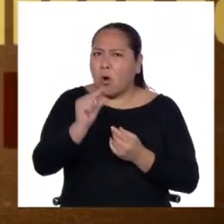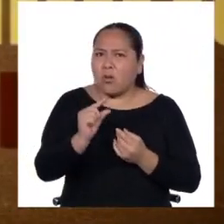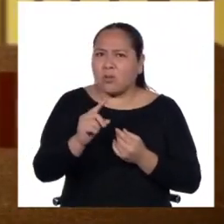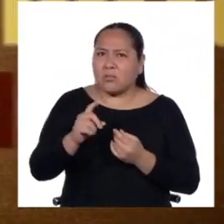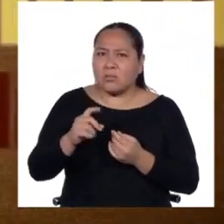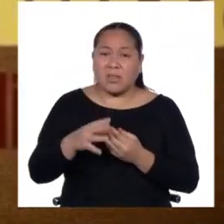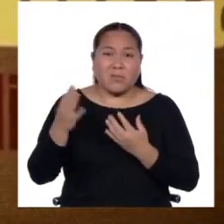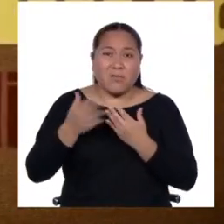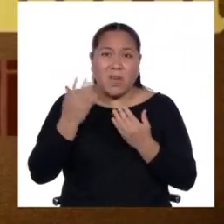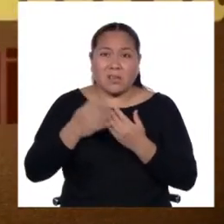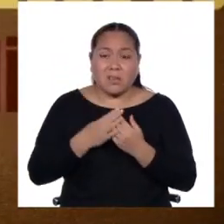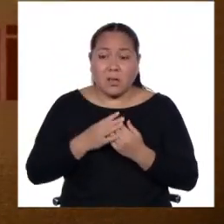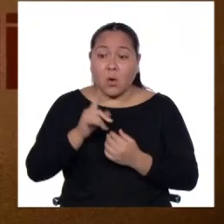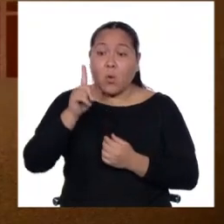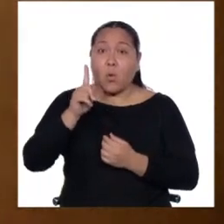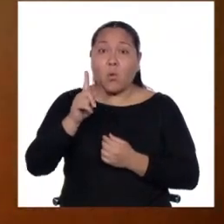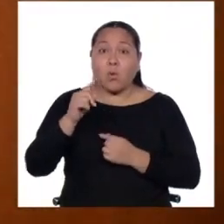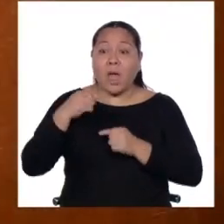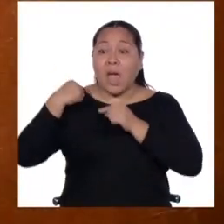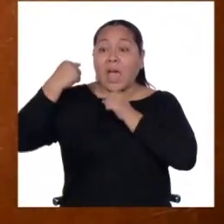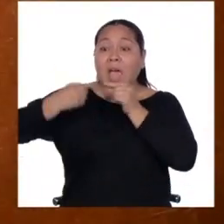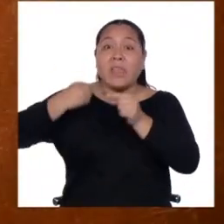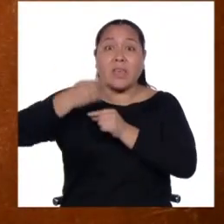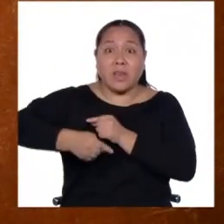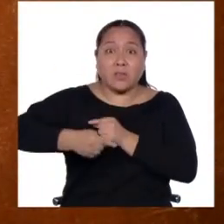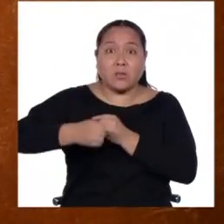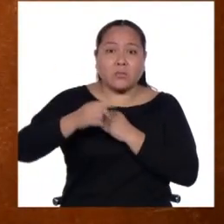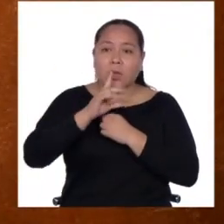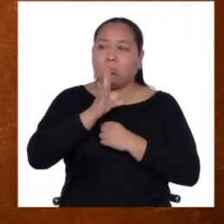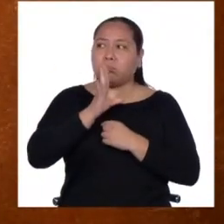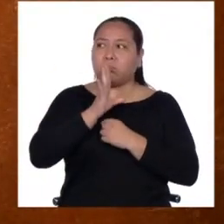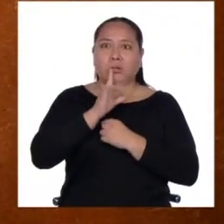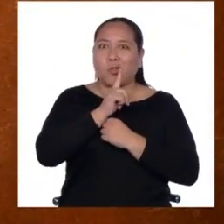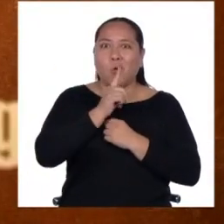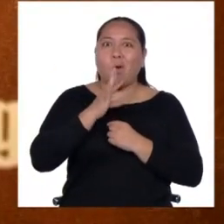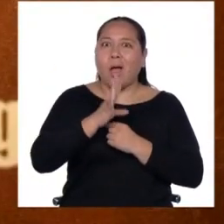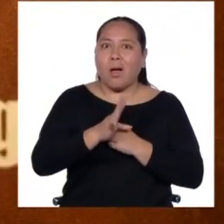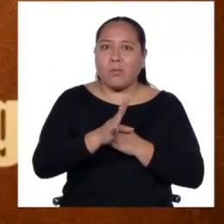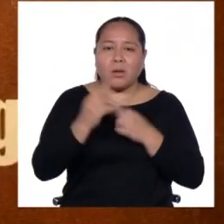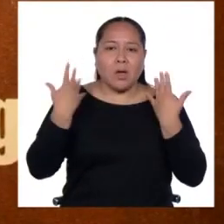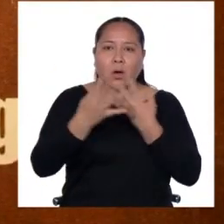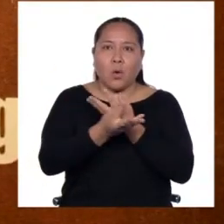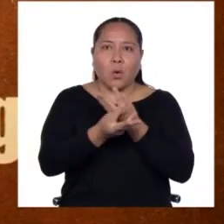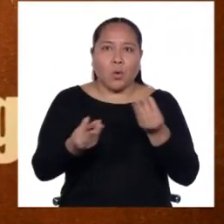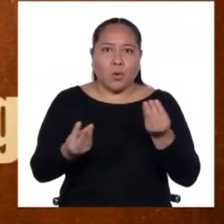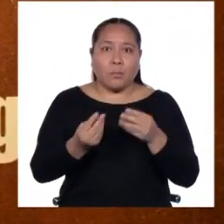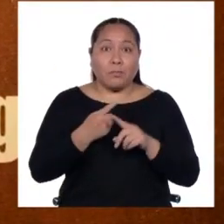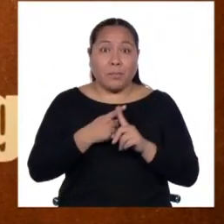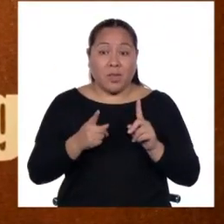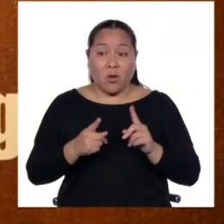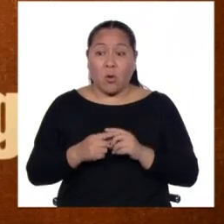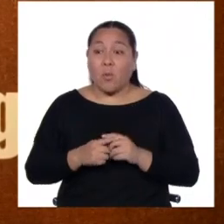la deje de hablar una generación. En cambio, para lograr que una lengua indígena adquiera